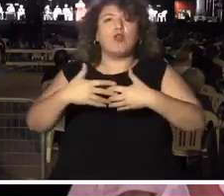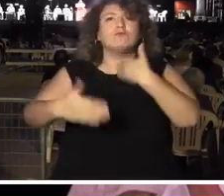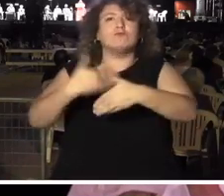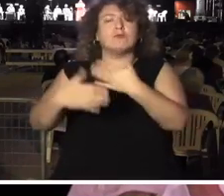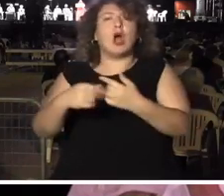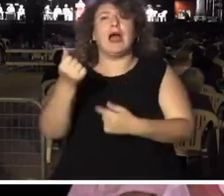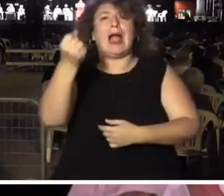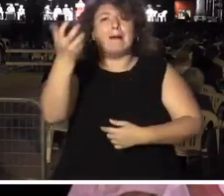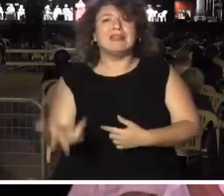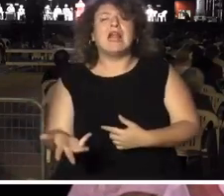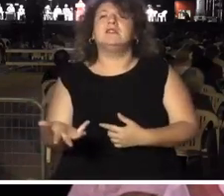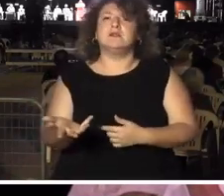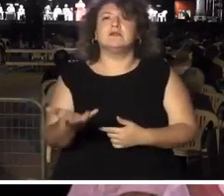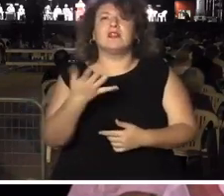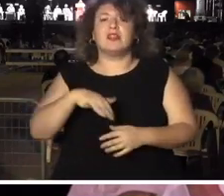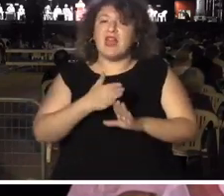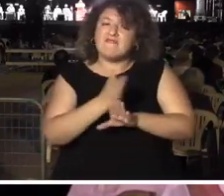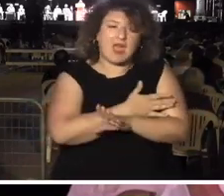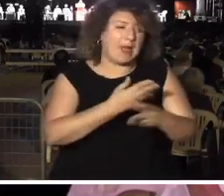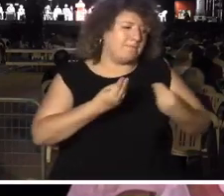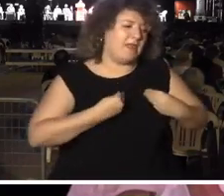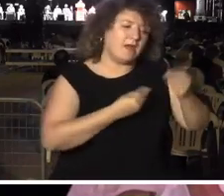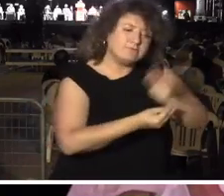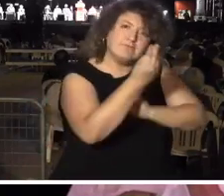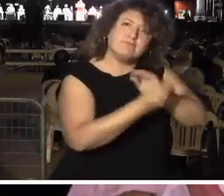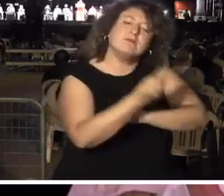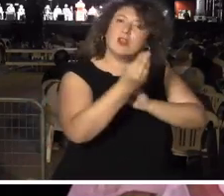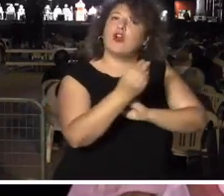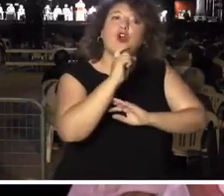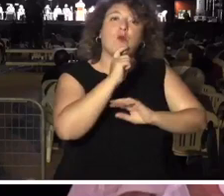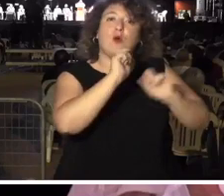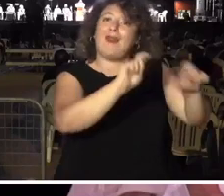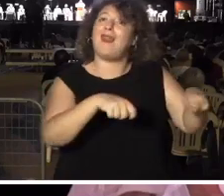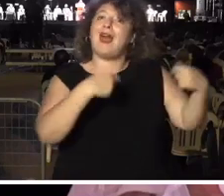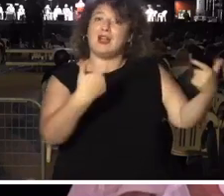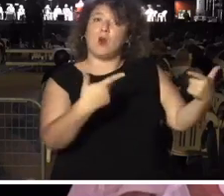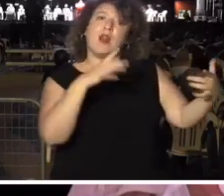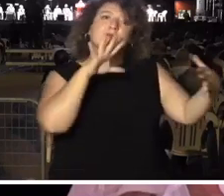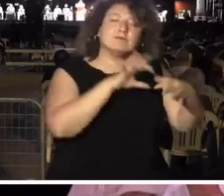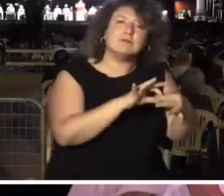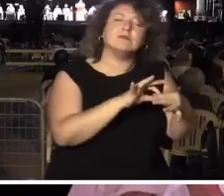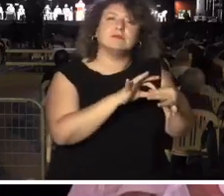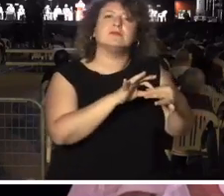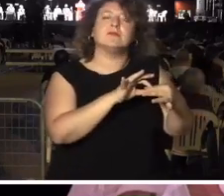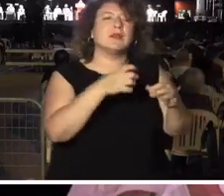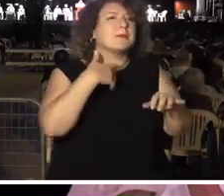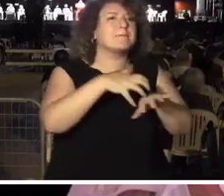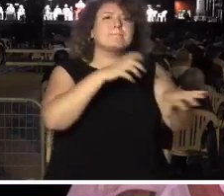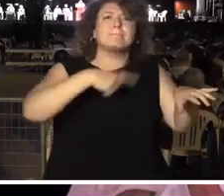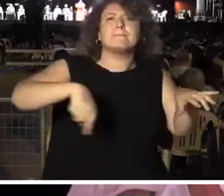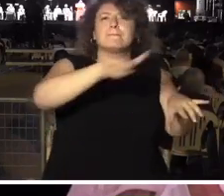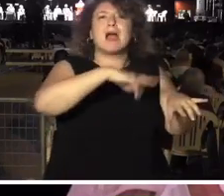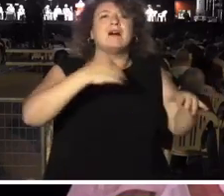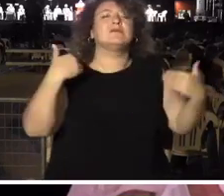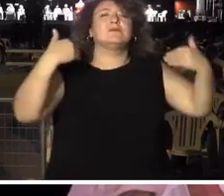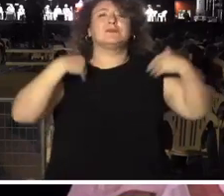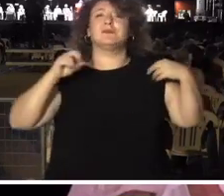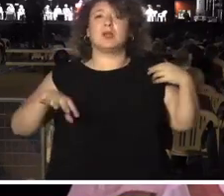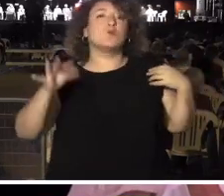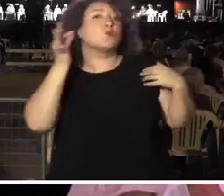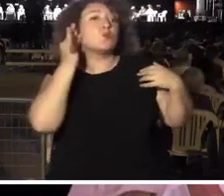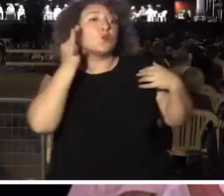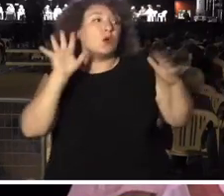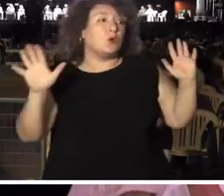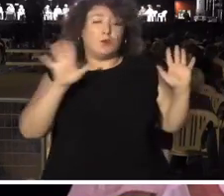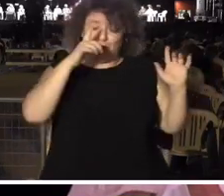una precondición, que es la producción de vida, y esa se realiza en la naturaleza y la sostienen mayoritariamente mujeres, no porque